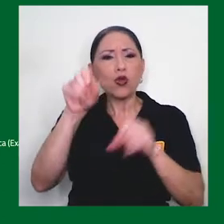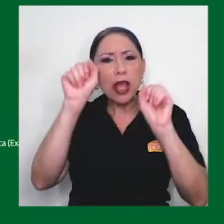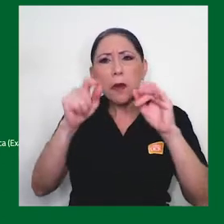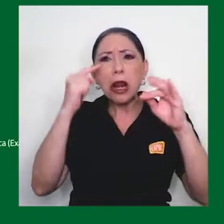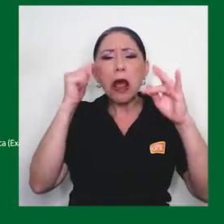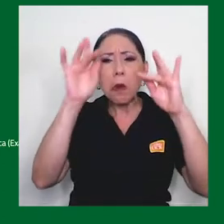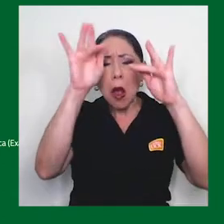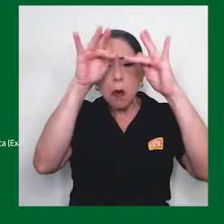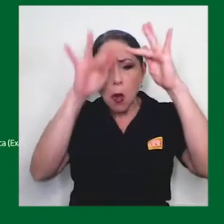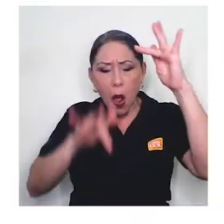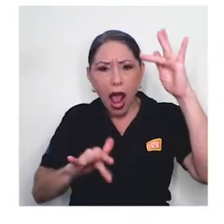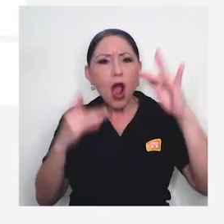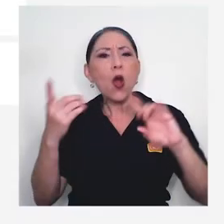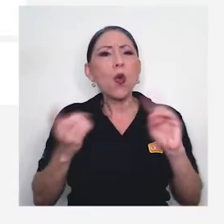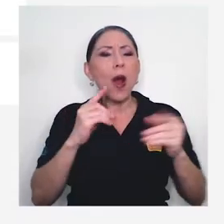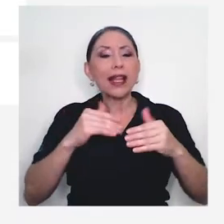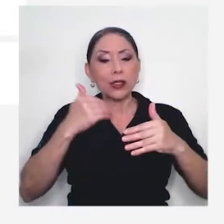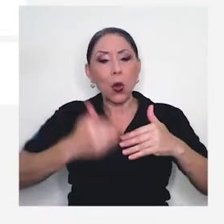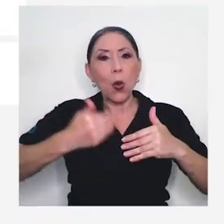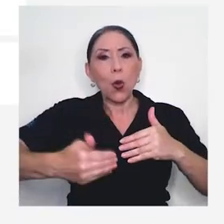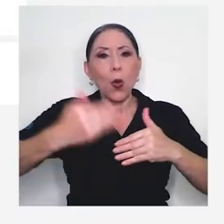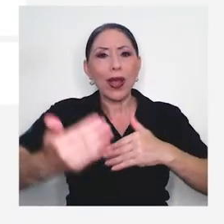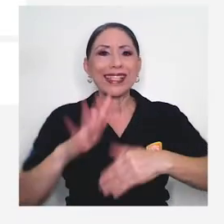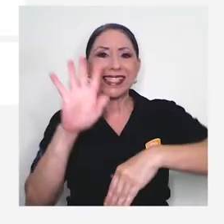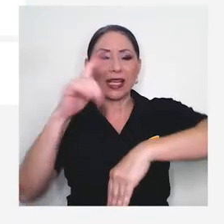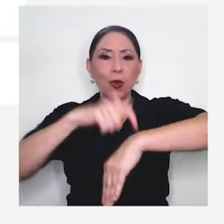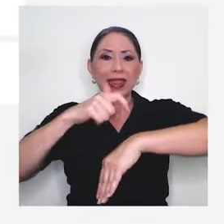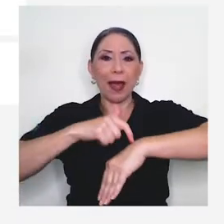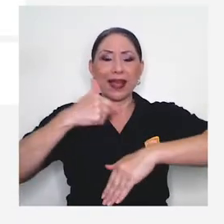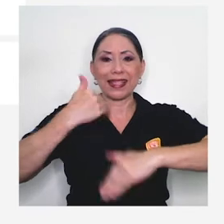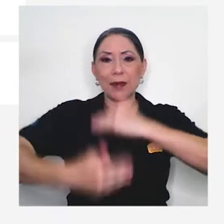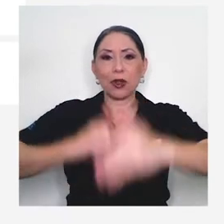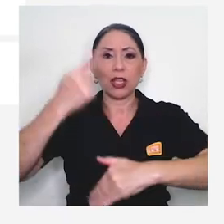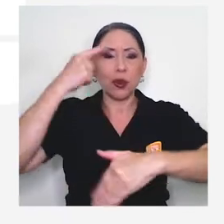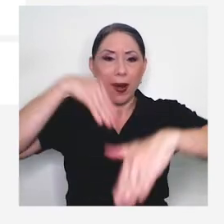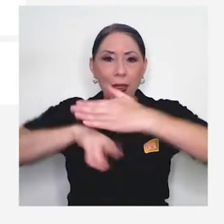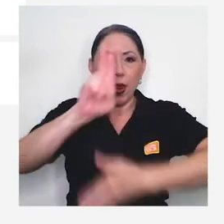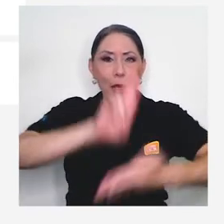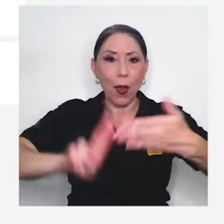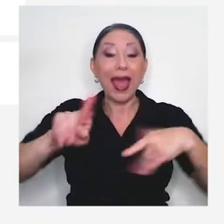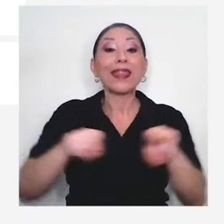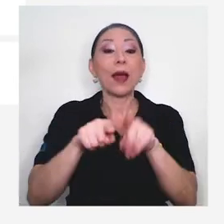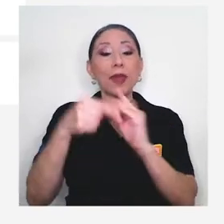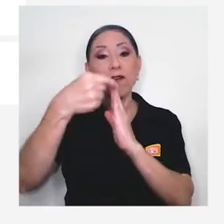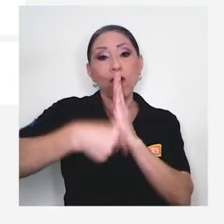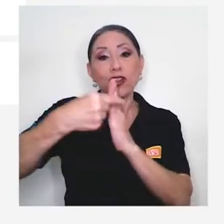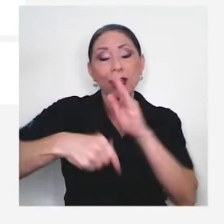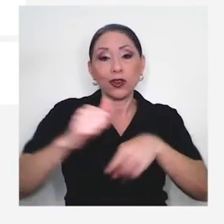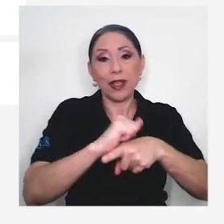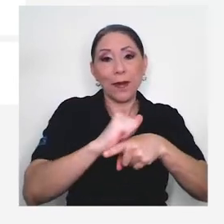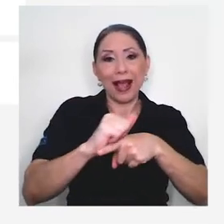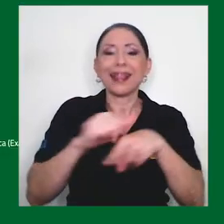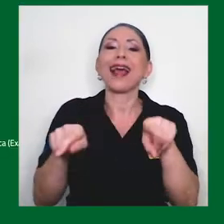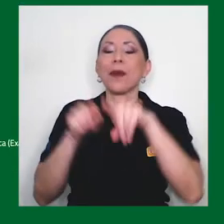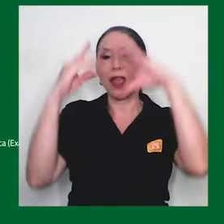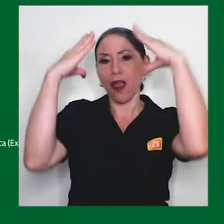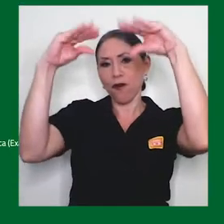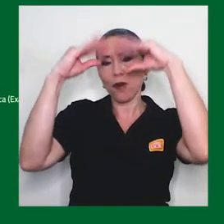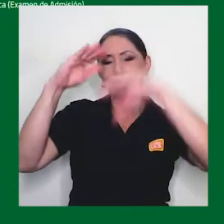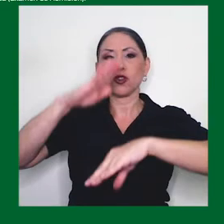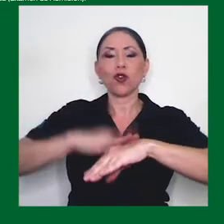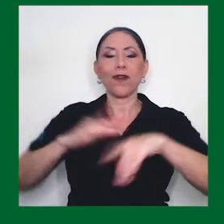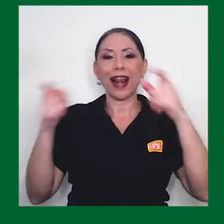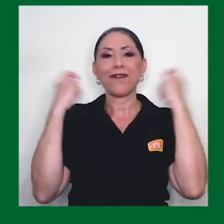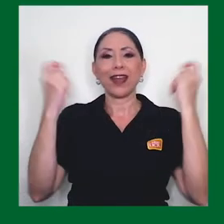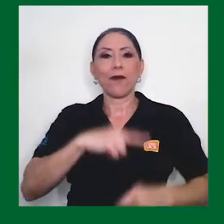pasos a seguir en las cinco etapas del proceso de admisión, así como folletos de práctica e información sobre la feria vocacional